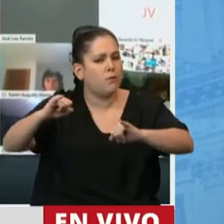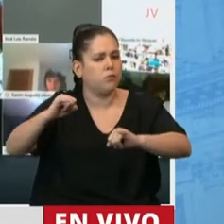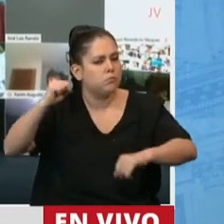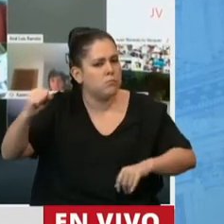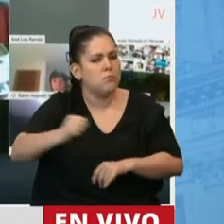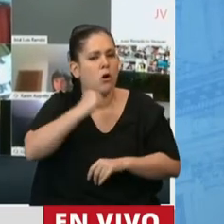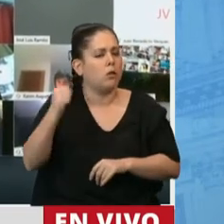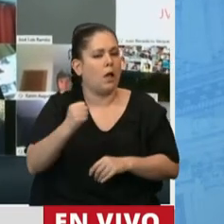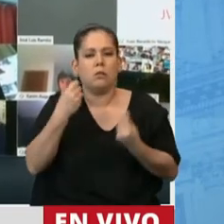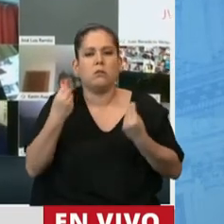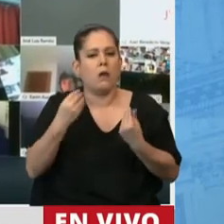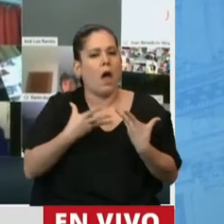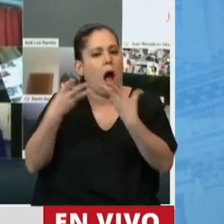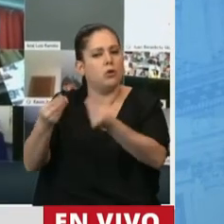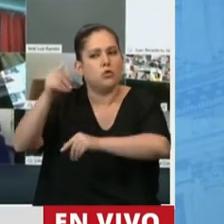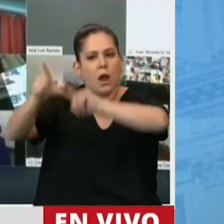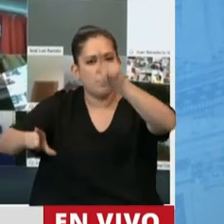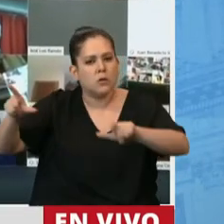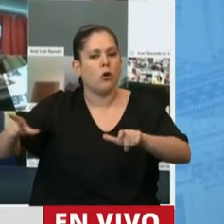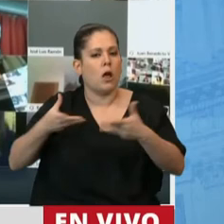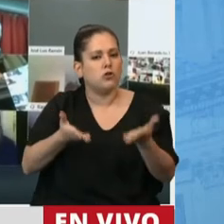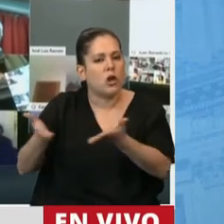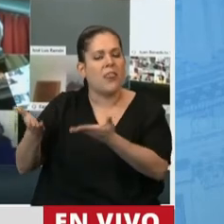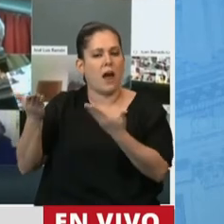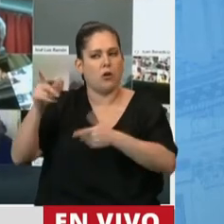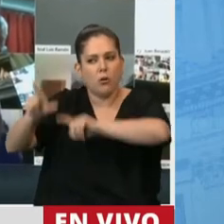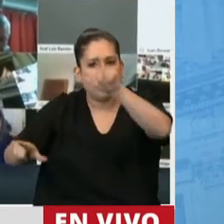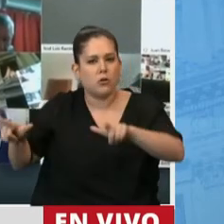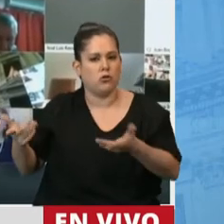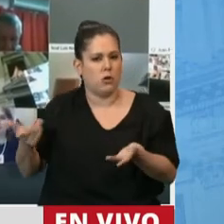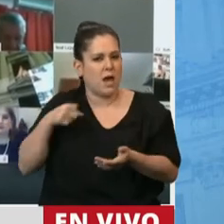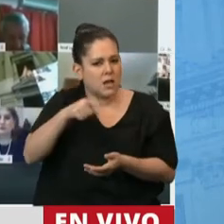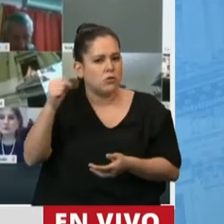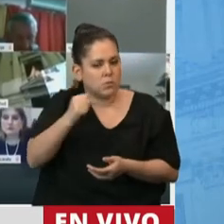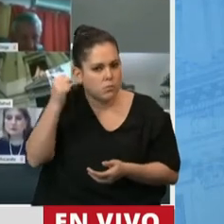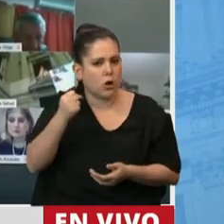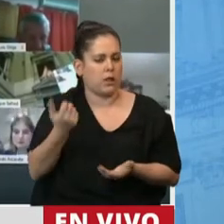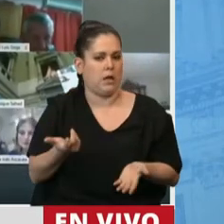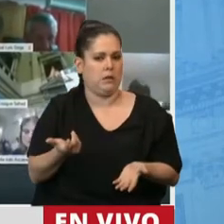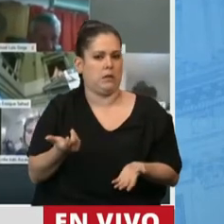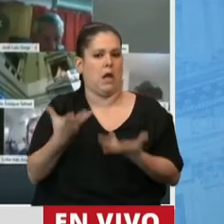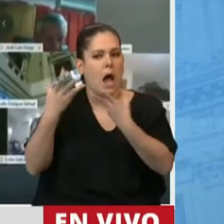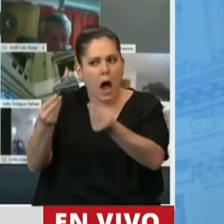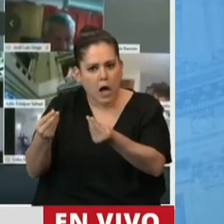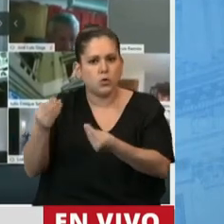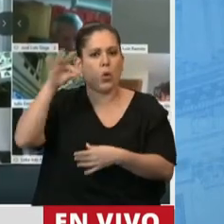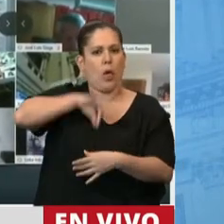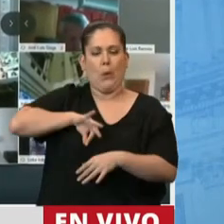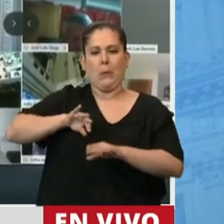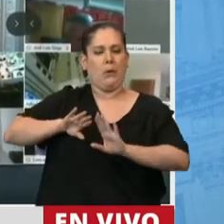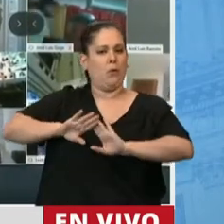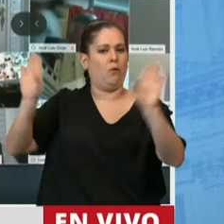importante que es ayudar a otros, ser solidarios y ayudar a recuperarse. Entonces, fue por eso que junto